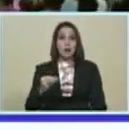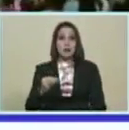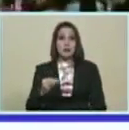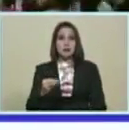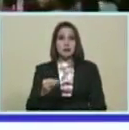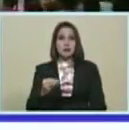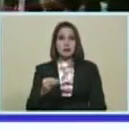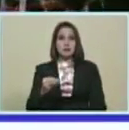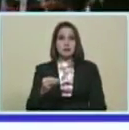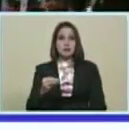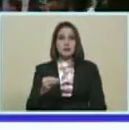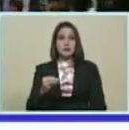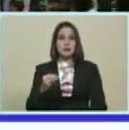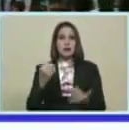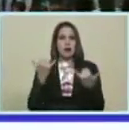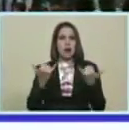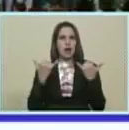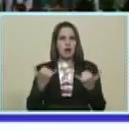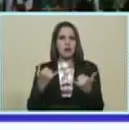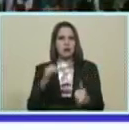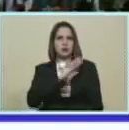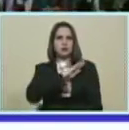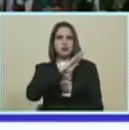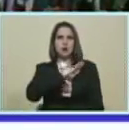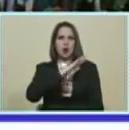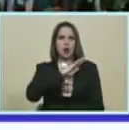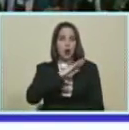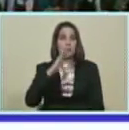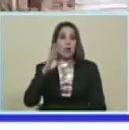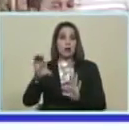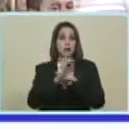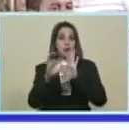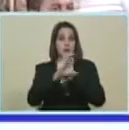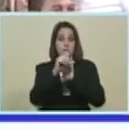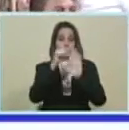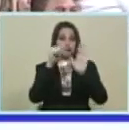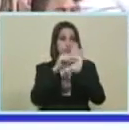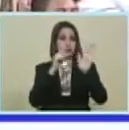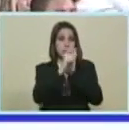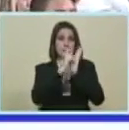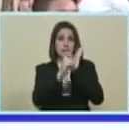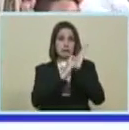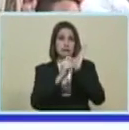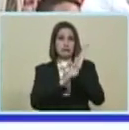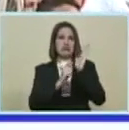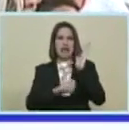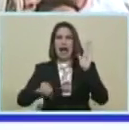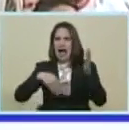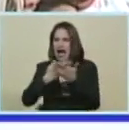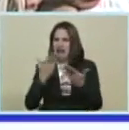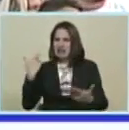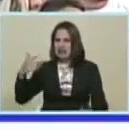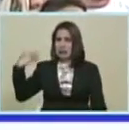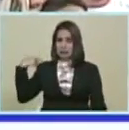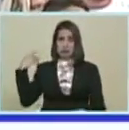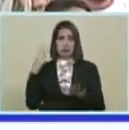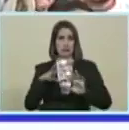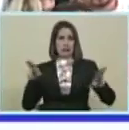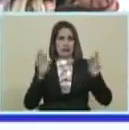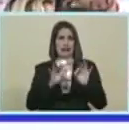Y la juventud Va a ser Su propia Constitución Su propio Capítulo ¿Cuándo antes? Nunca